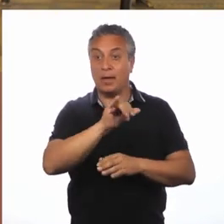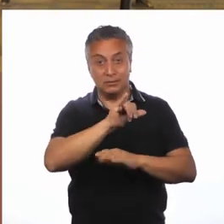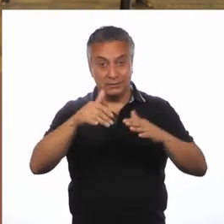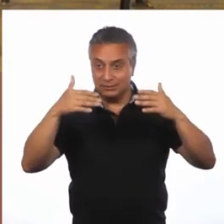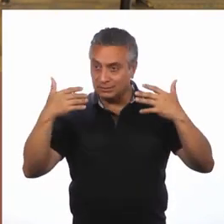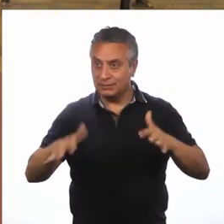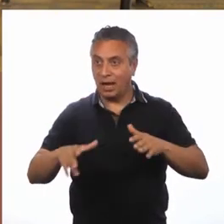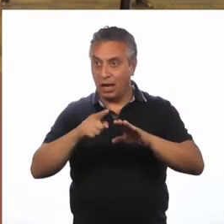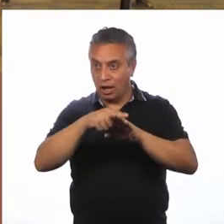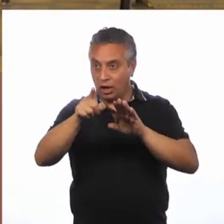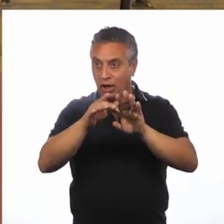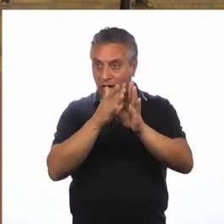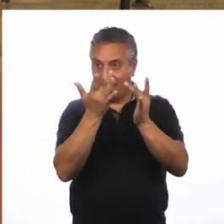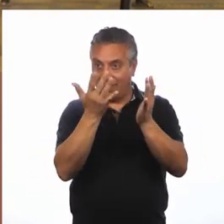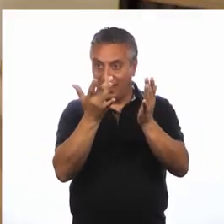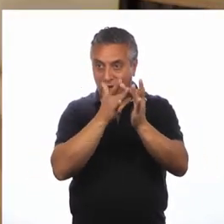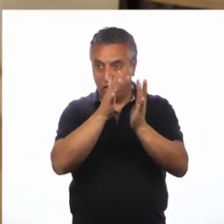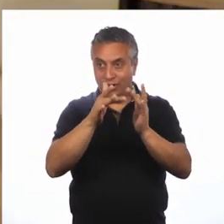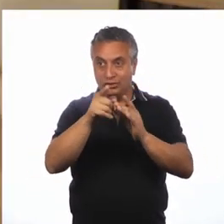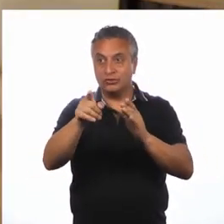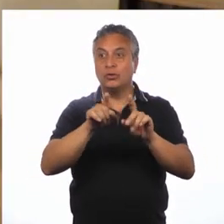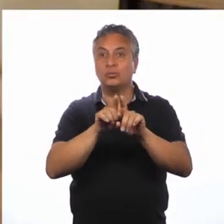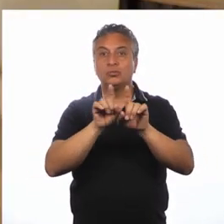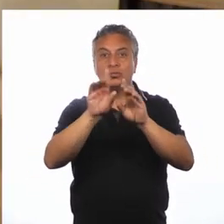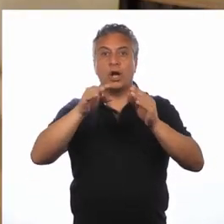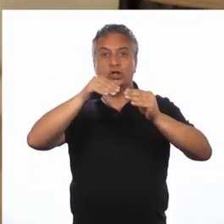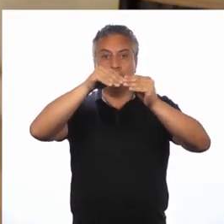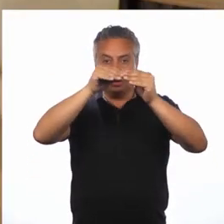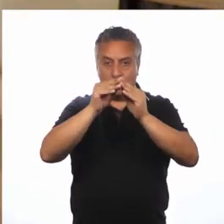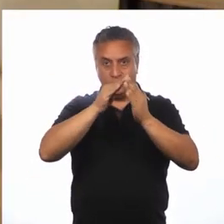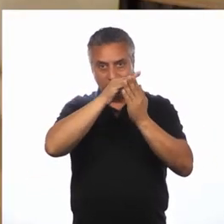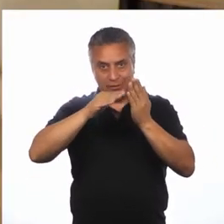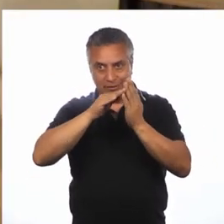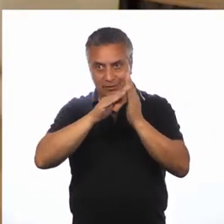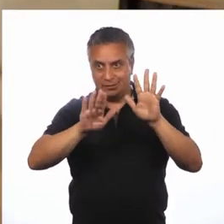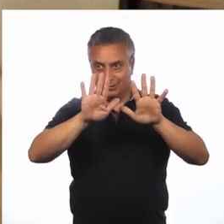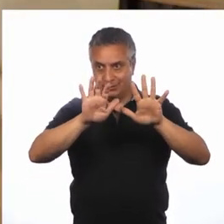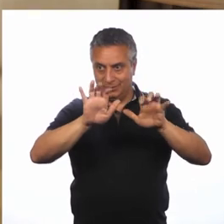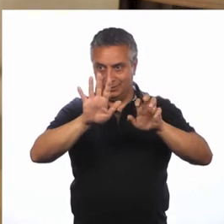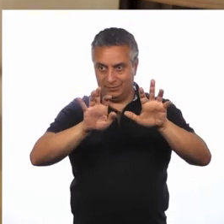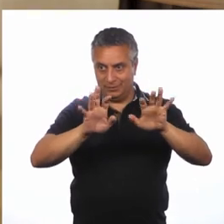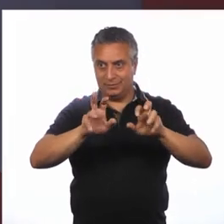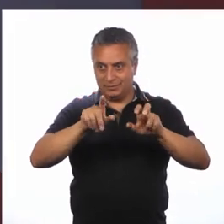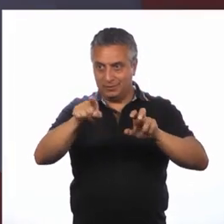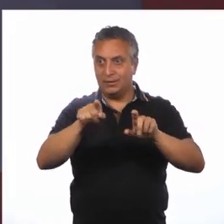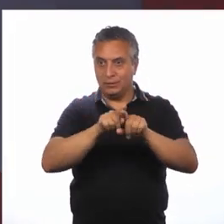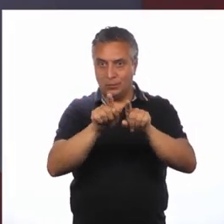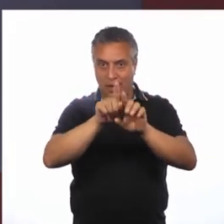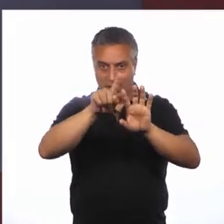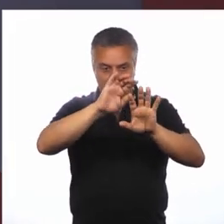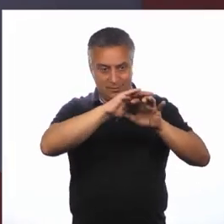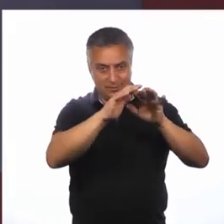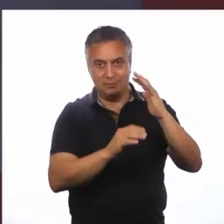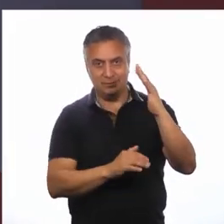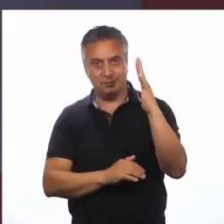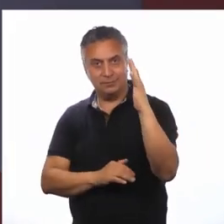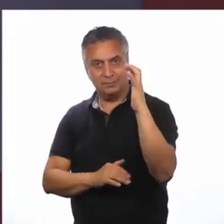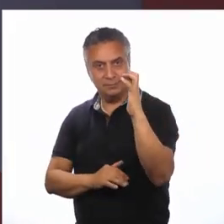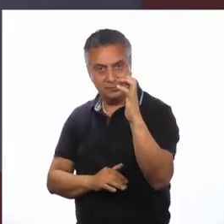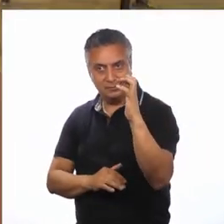cortar Nuestros dedos Doblamos Los segmentos De esta manera